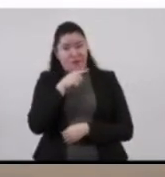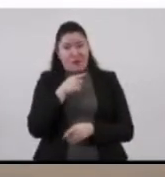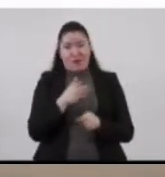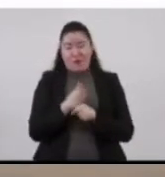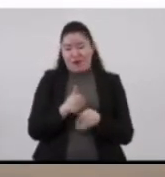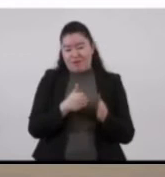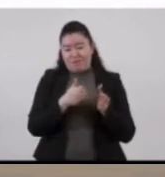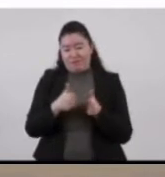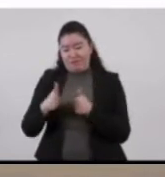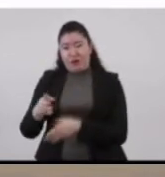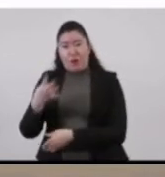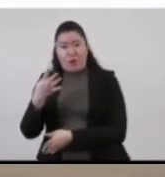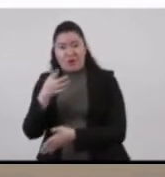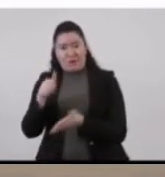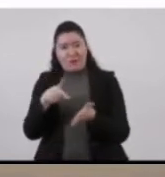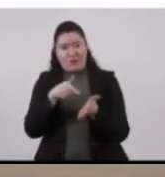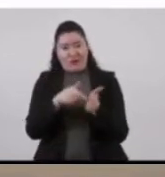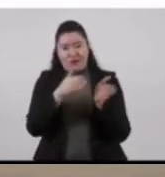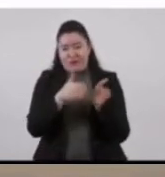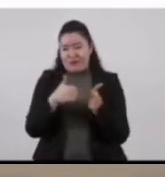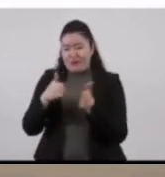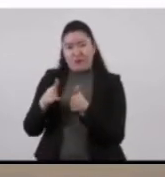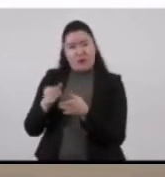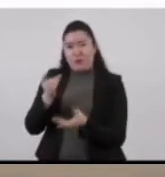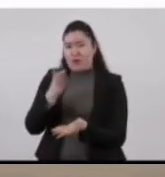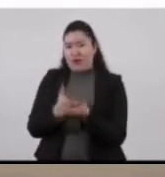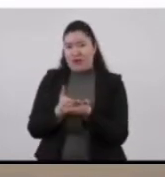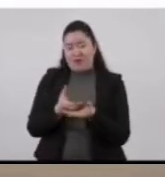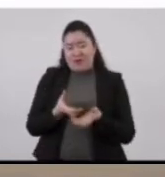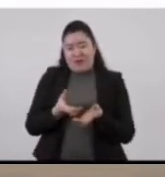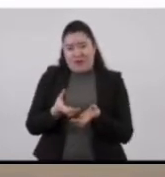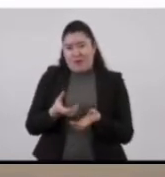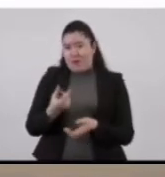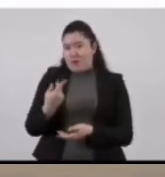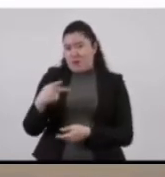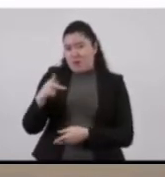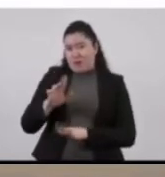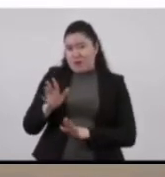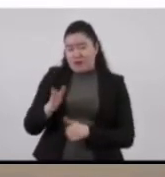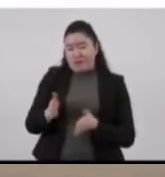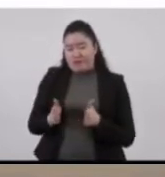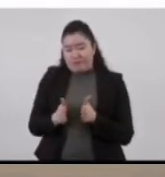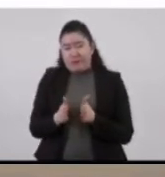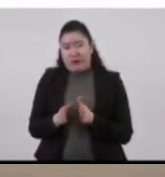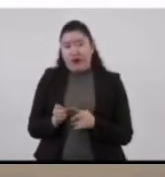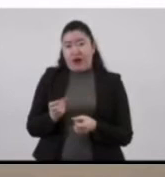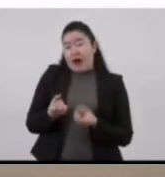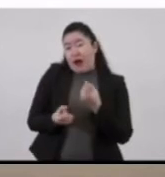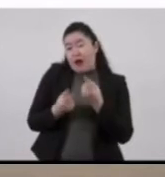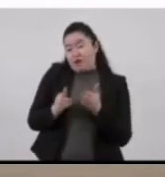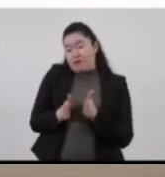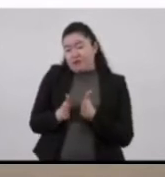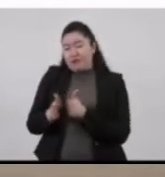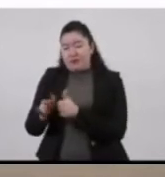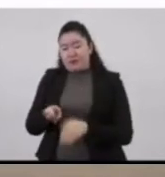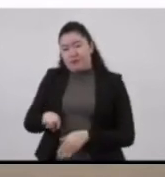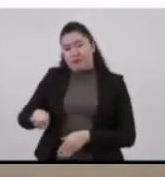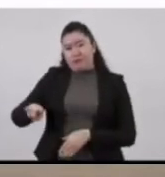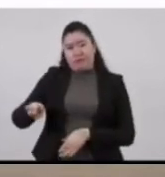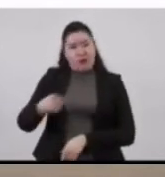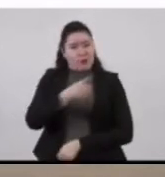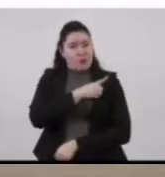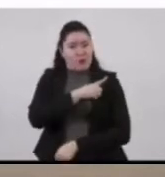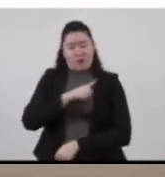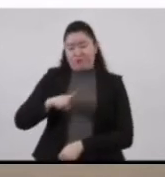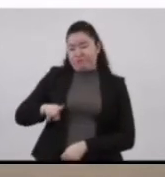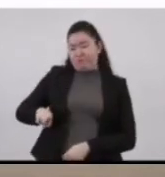Metrobús, en un carril confinado, confinado en algunos tramos, en otros tramos es compartido, por razones de la sección de